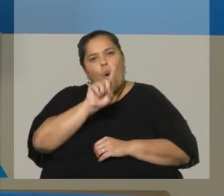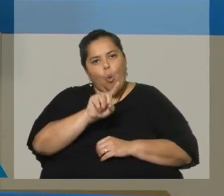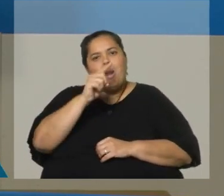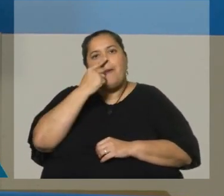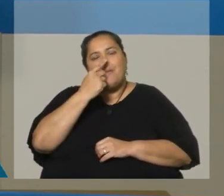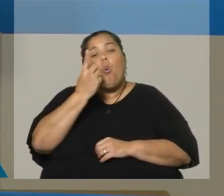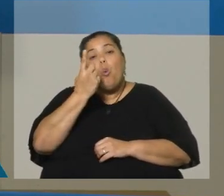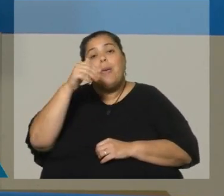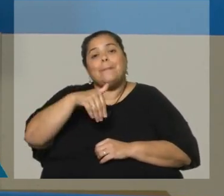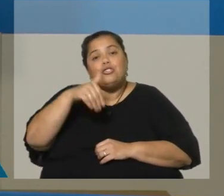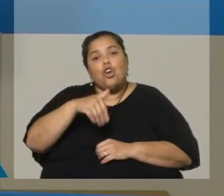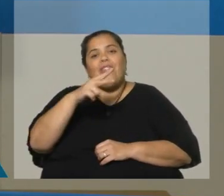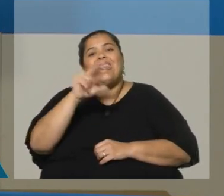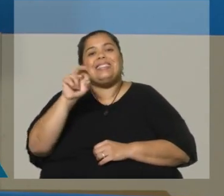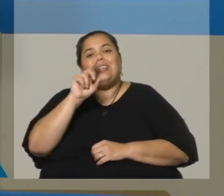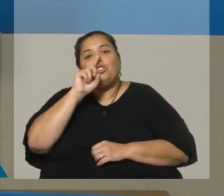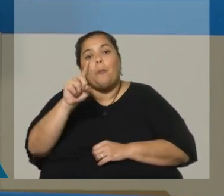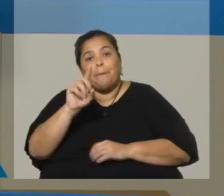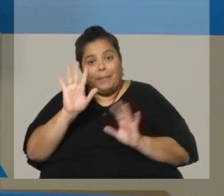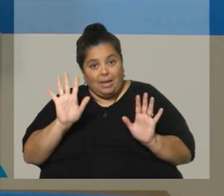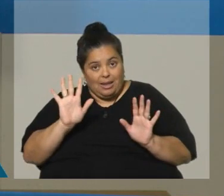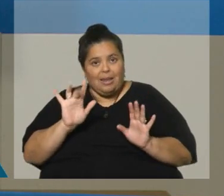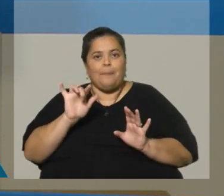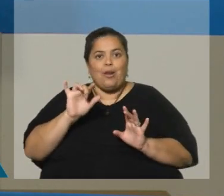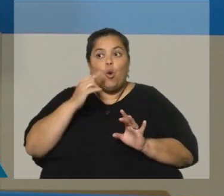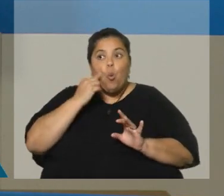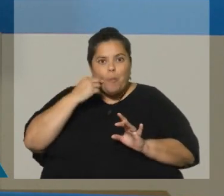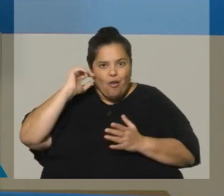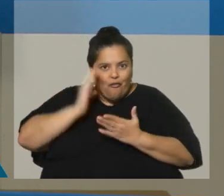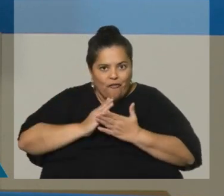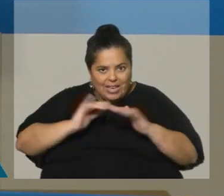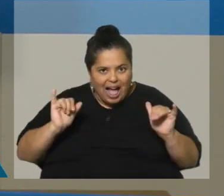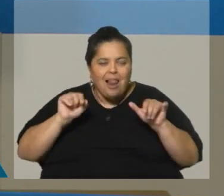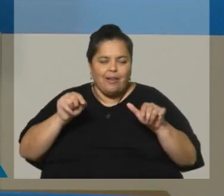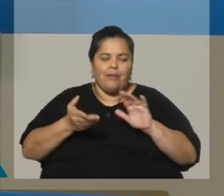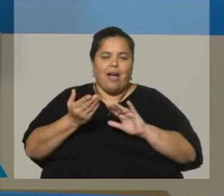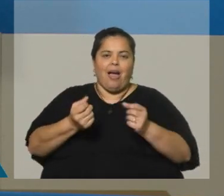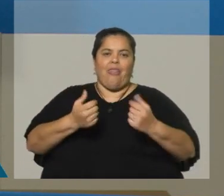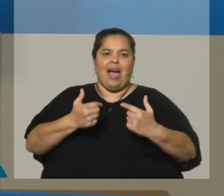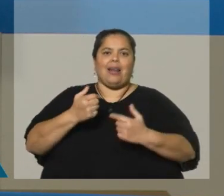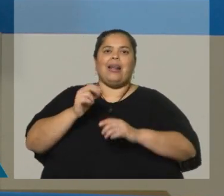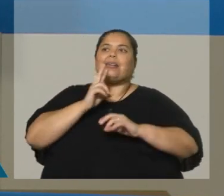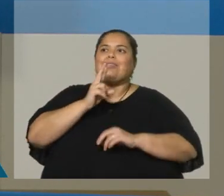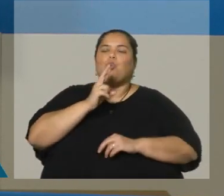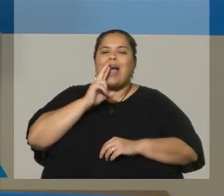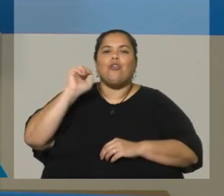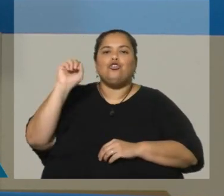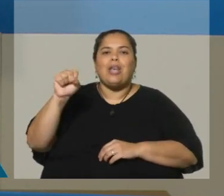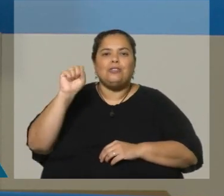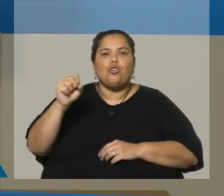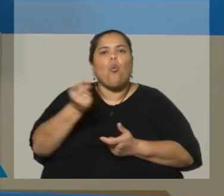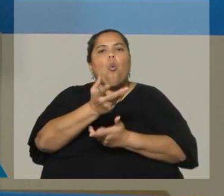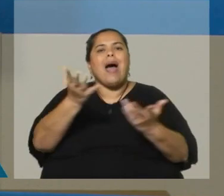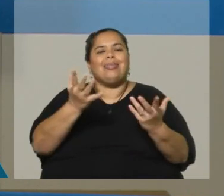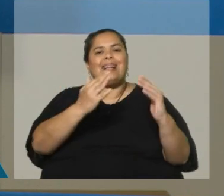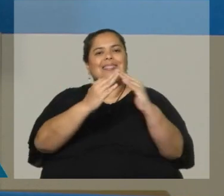.000. Pero son estimaciones. El número definitivo va a surgir del censo. Así que, digamos, tomando